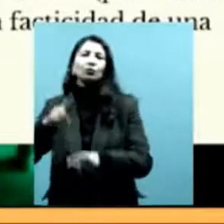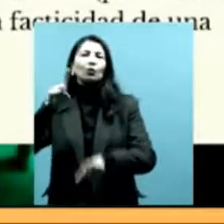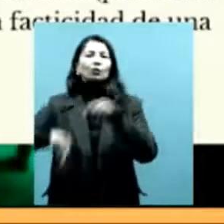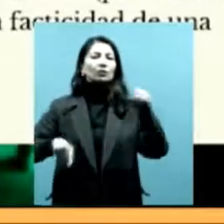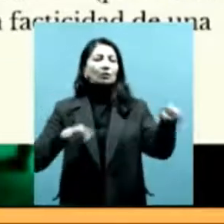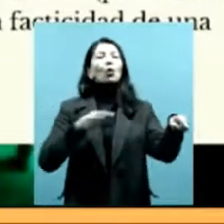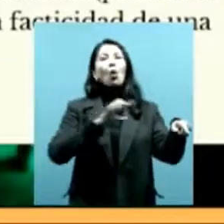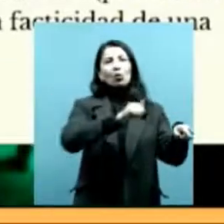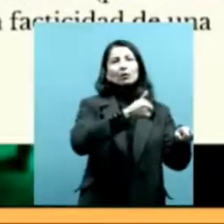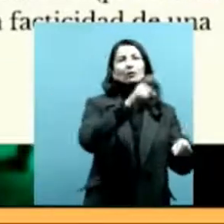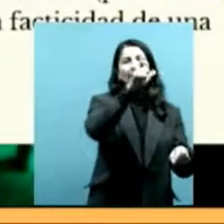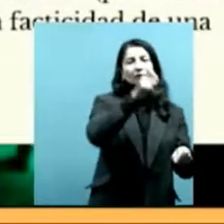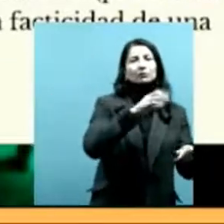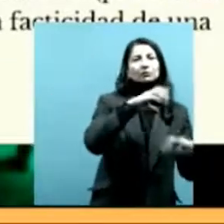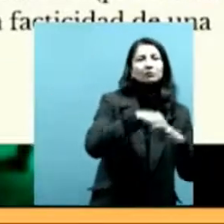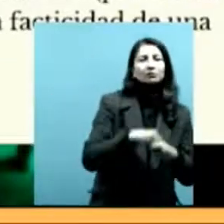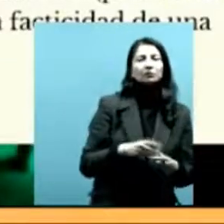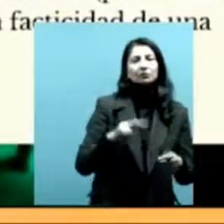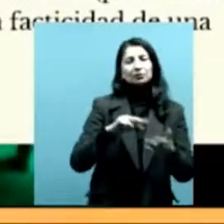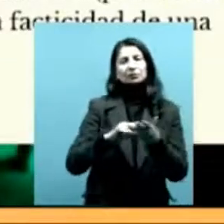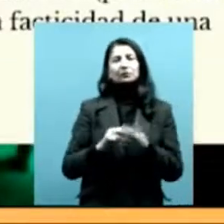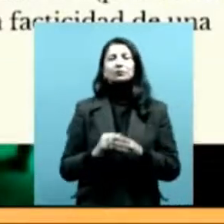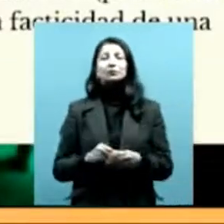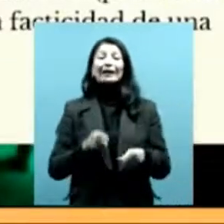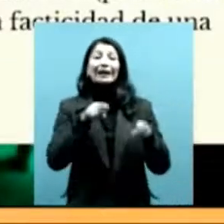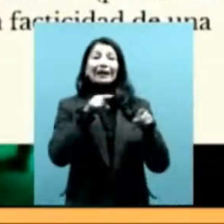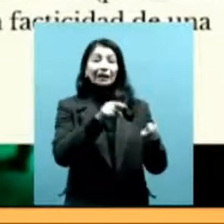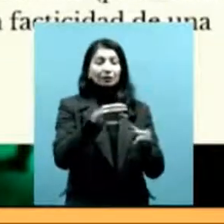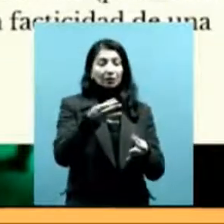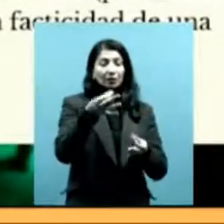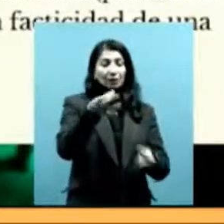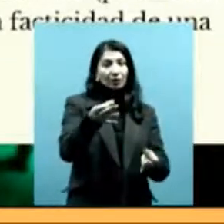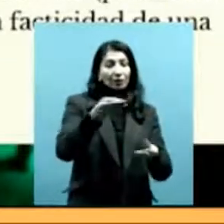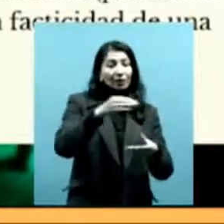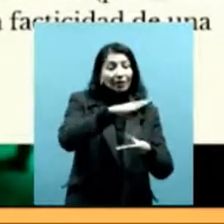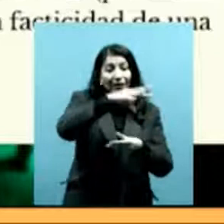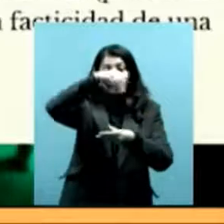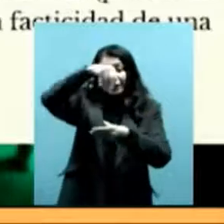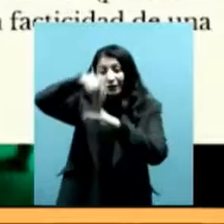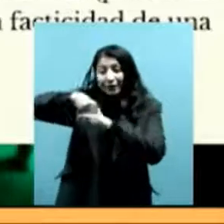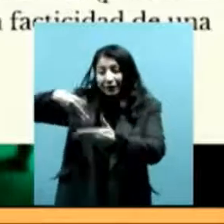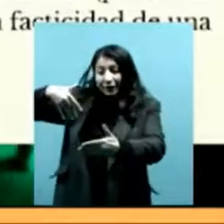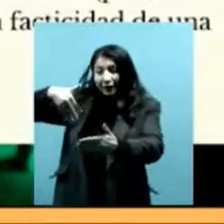Y después se guardan en los archivos. Esos documentos guardados en los archivos pueden ser